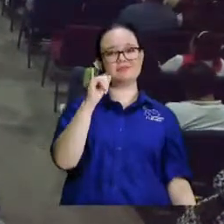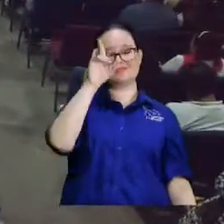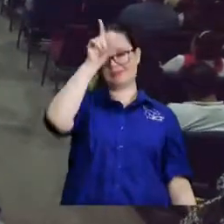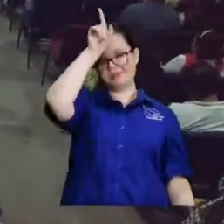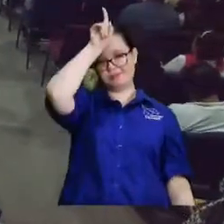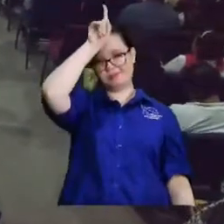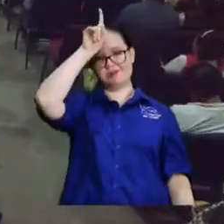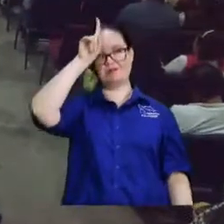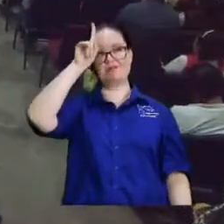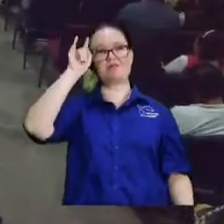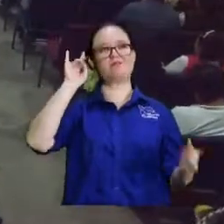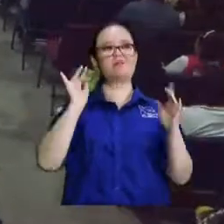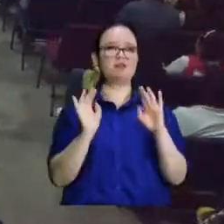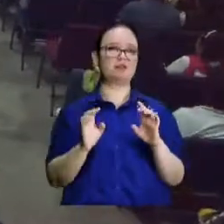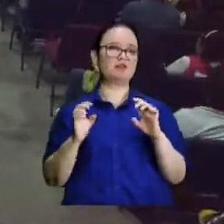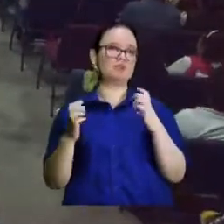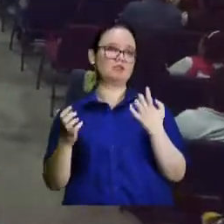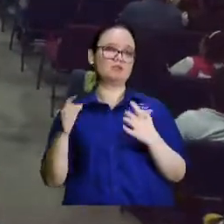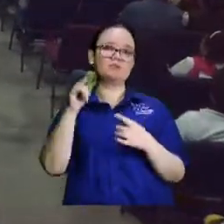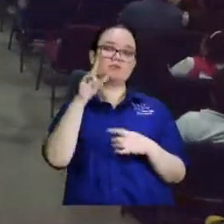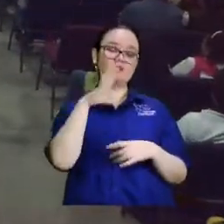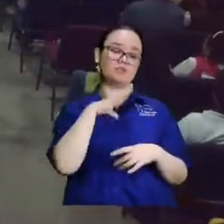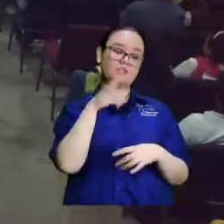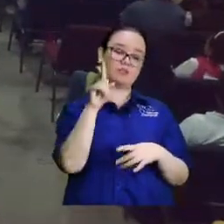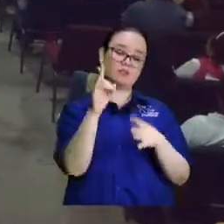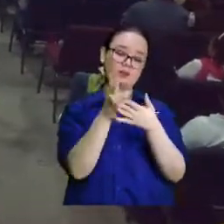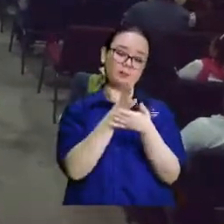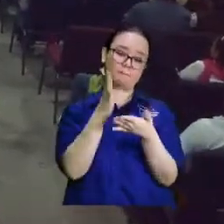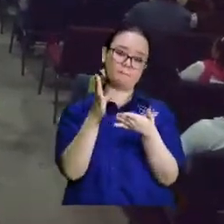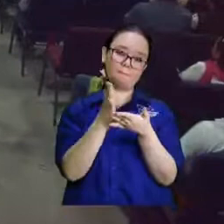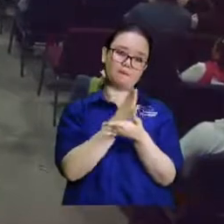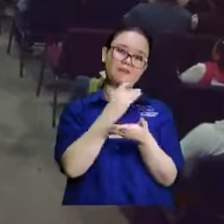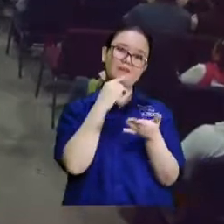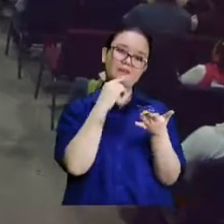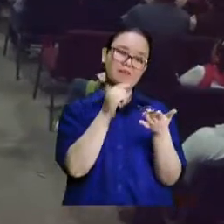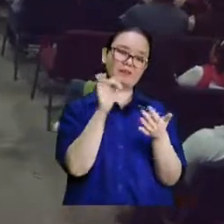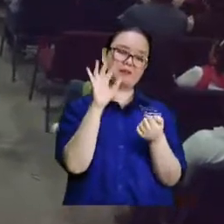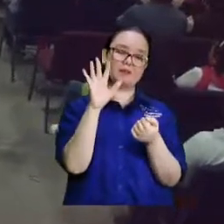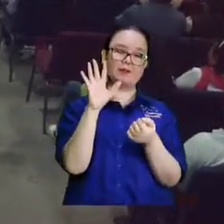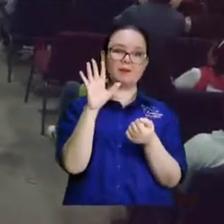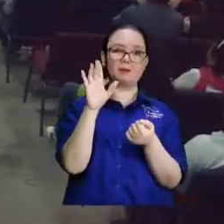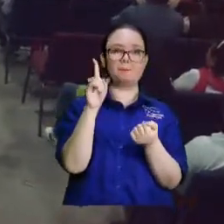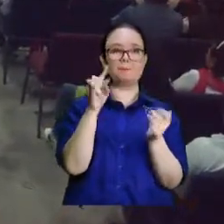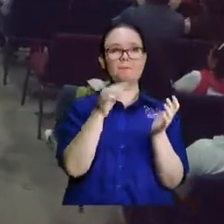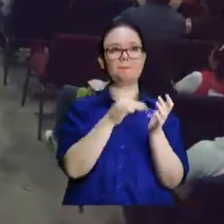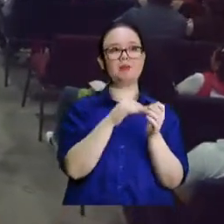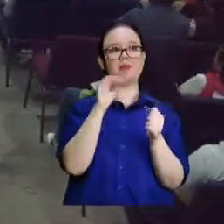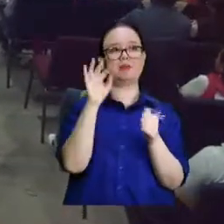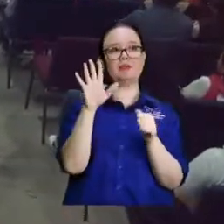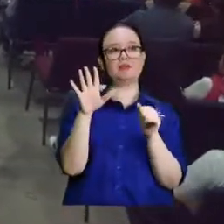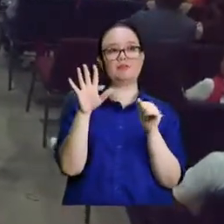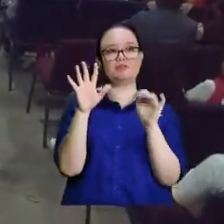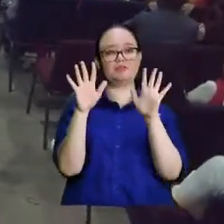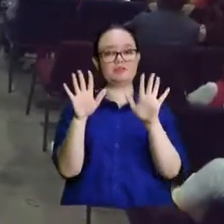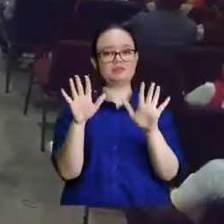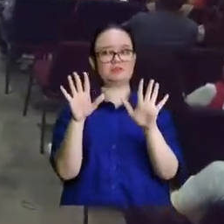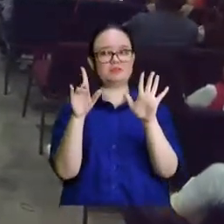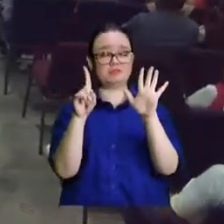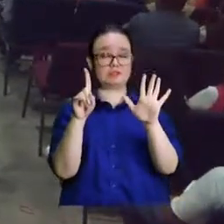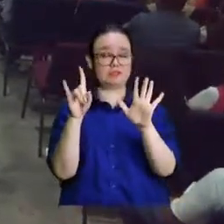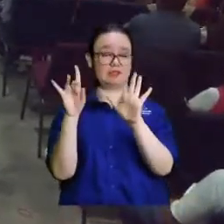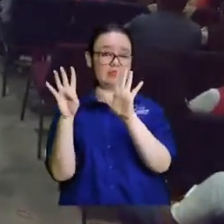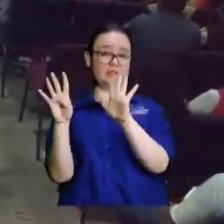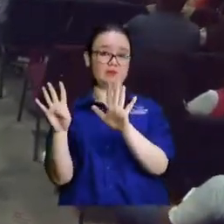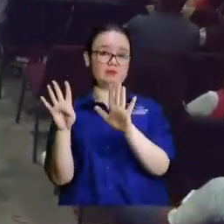Por eso usted tiene su Biblia. Algunas Biblias dicen 1569. Tradución 1569.